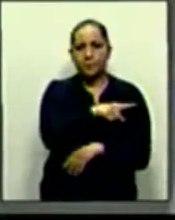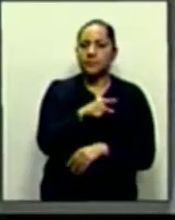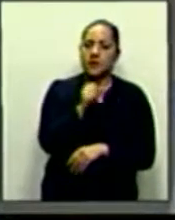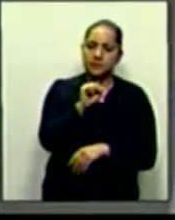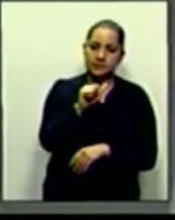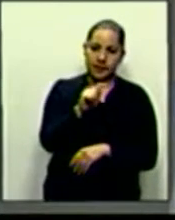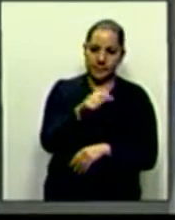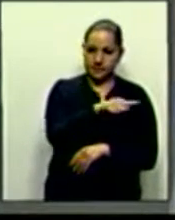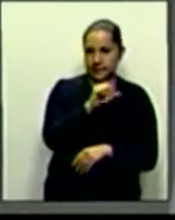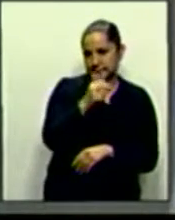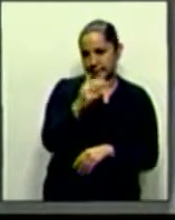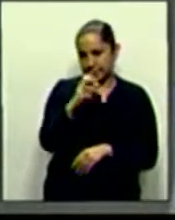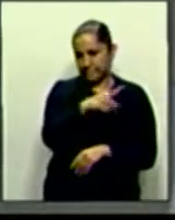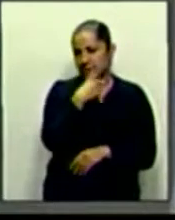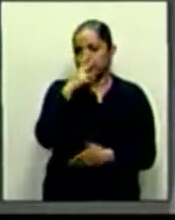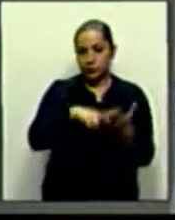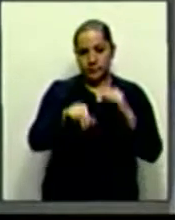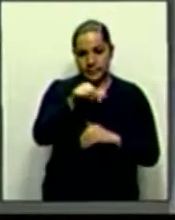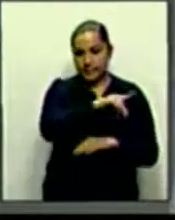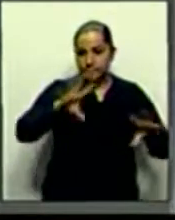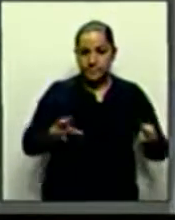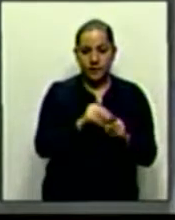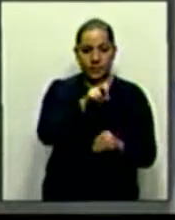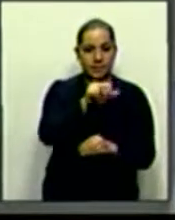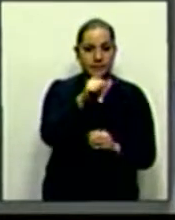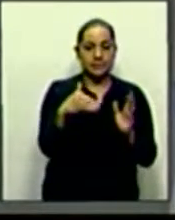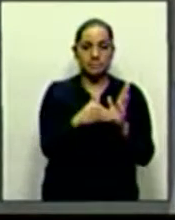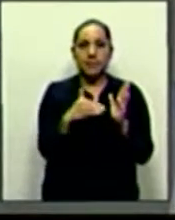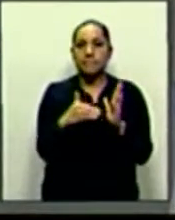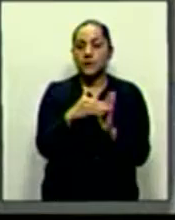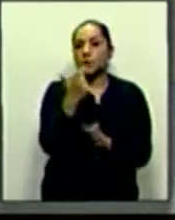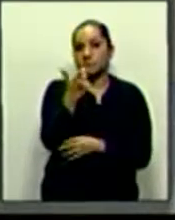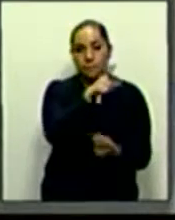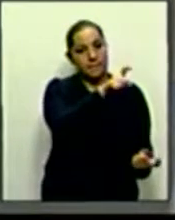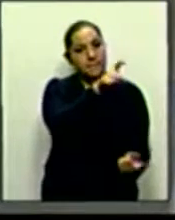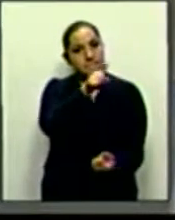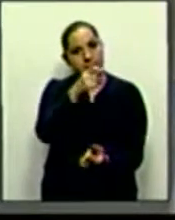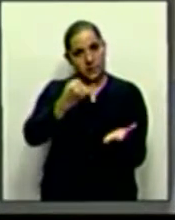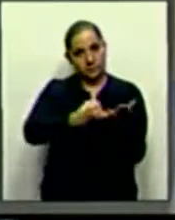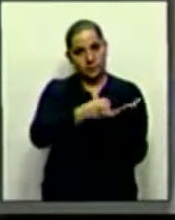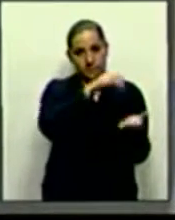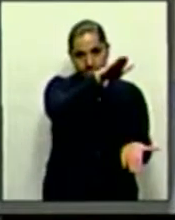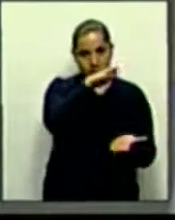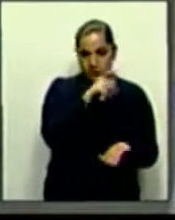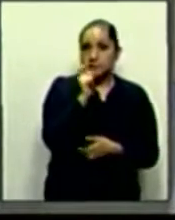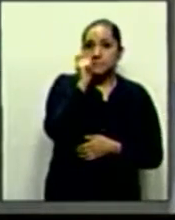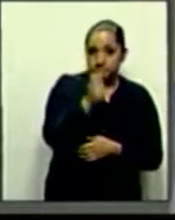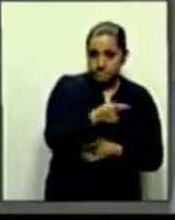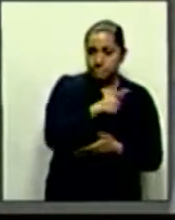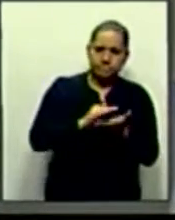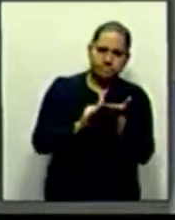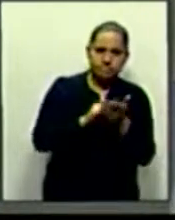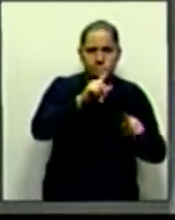el gasto fiscal alcanzará 36 mil millones de pesos. Eso significa que el erario dejará de percibir